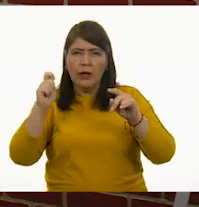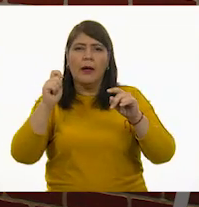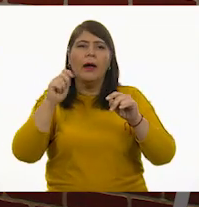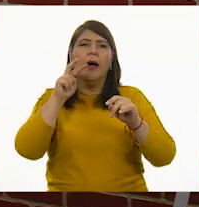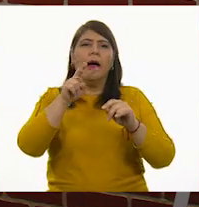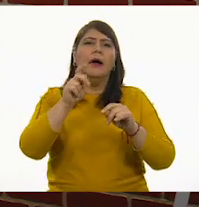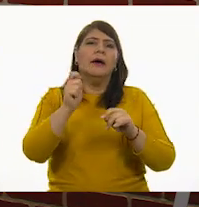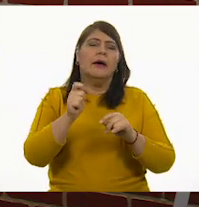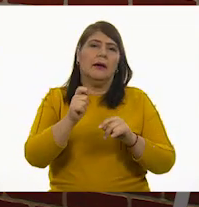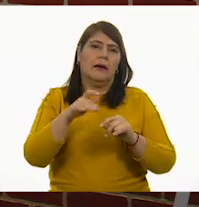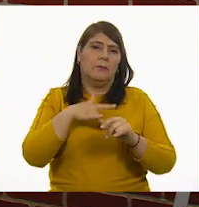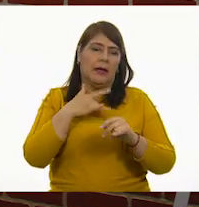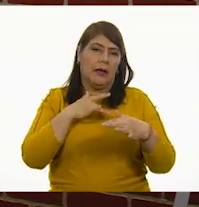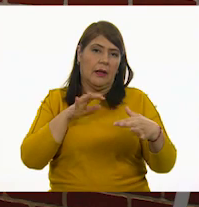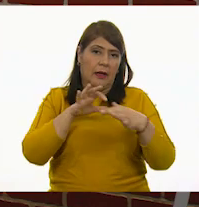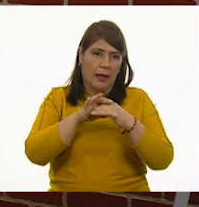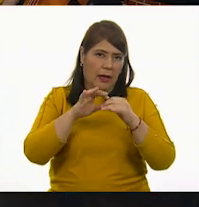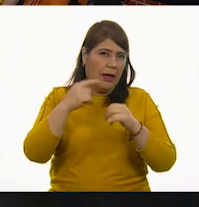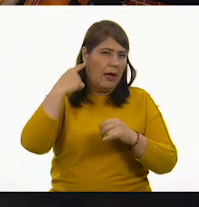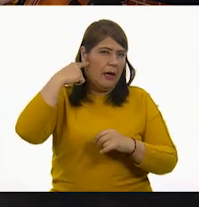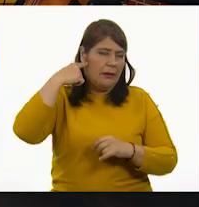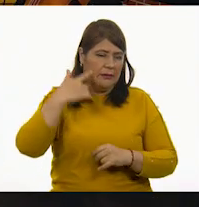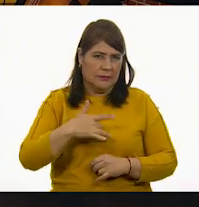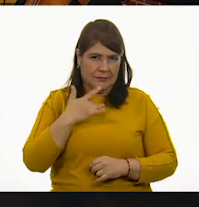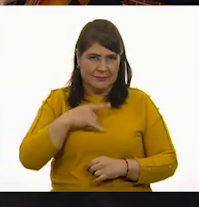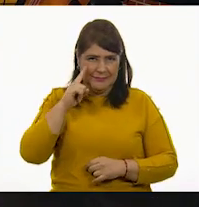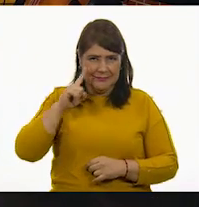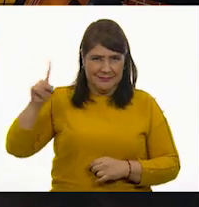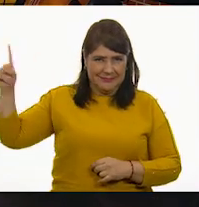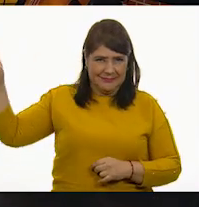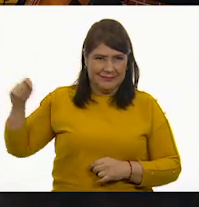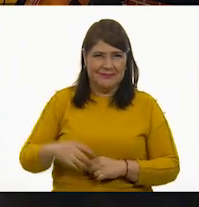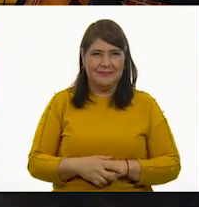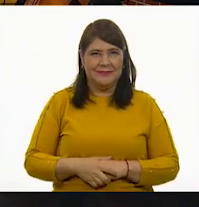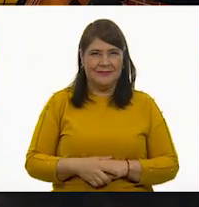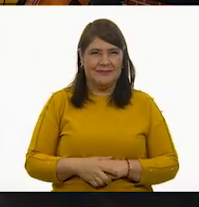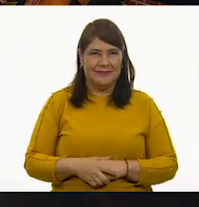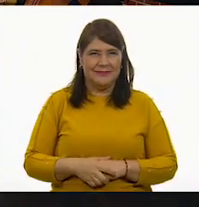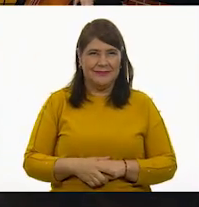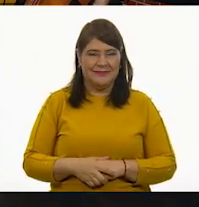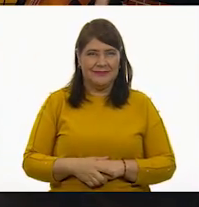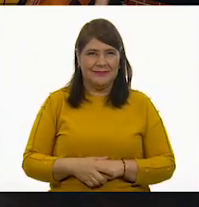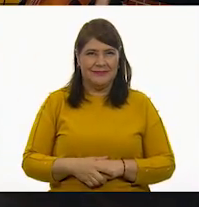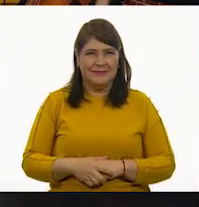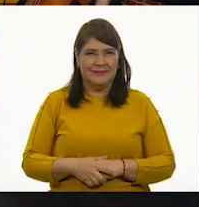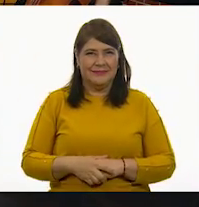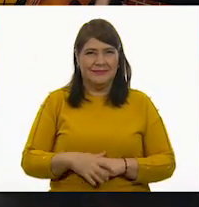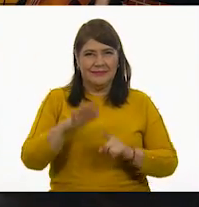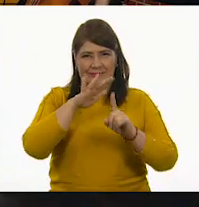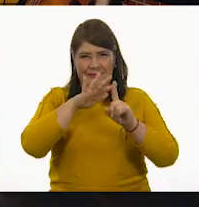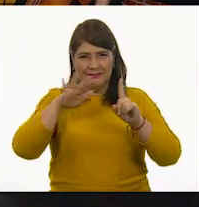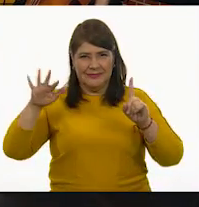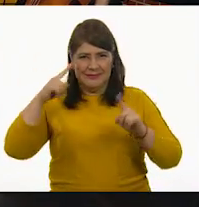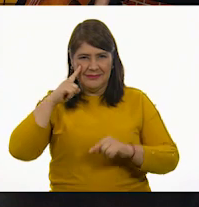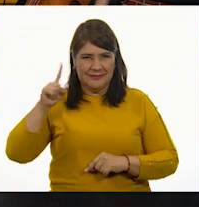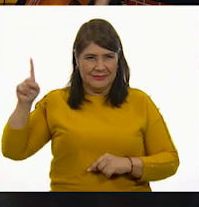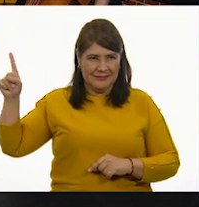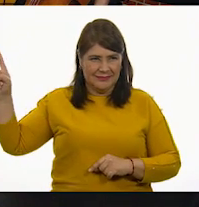sin entonar aún. Tres y... Do, sol,